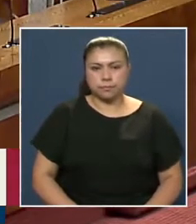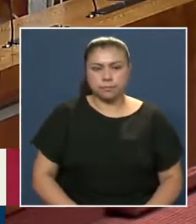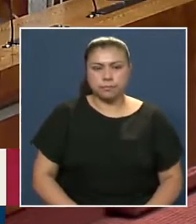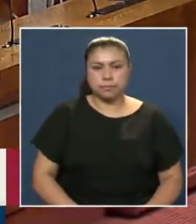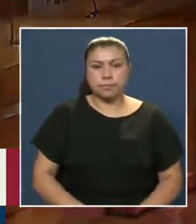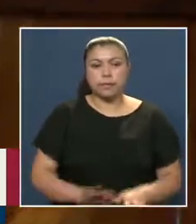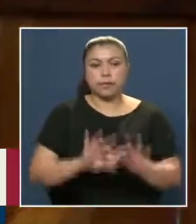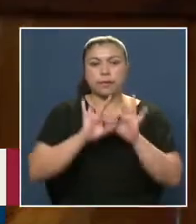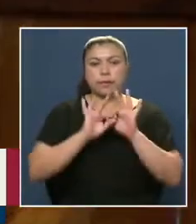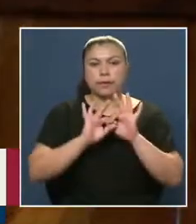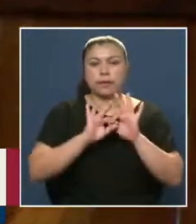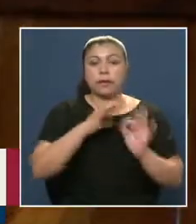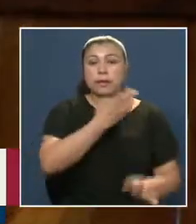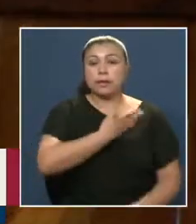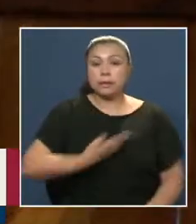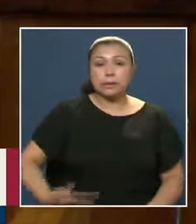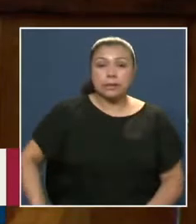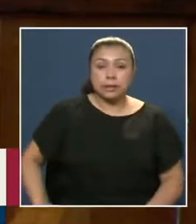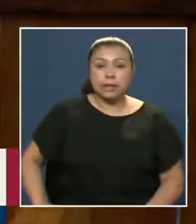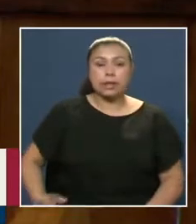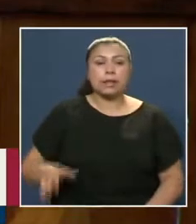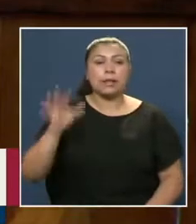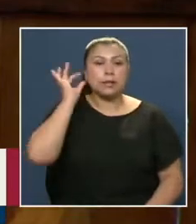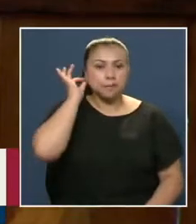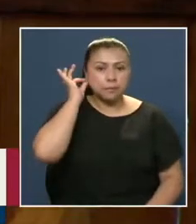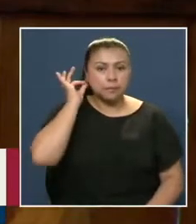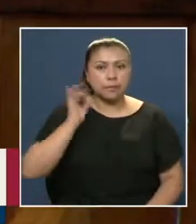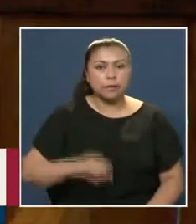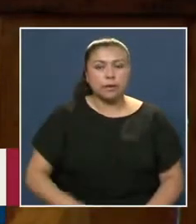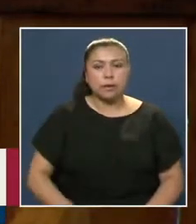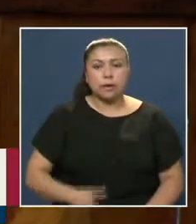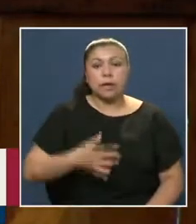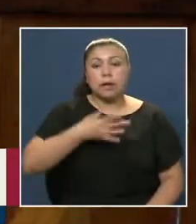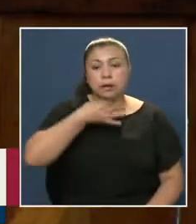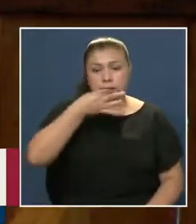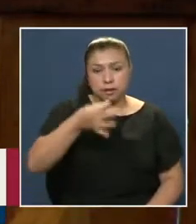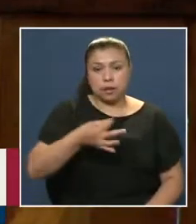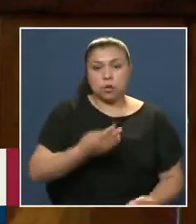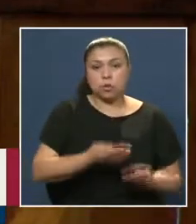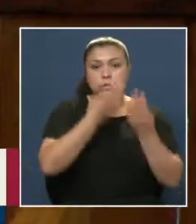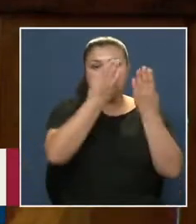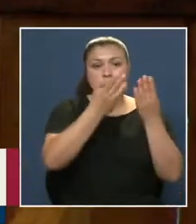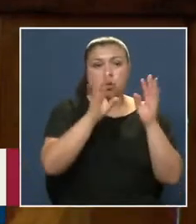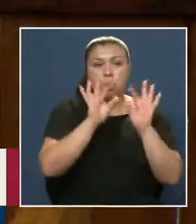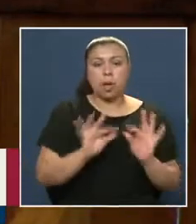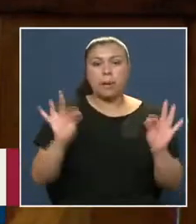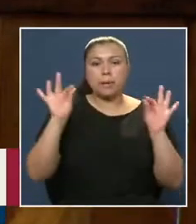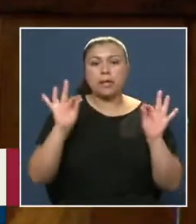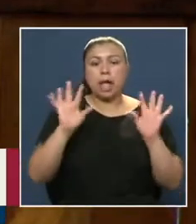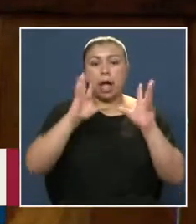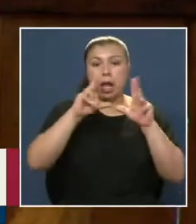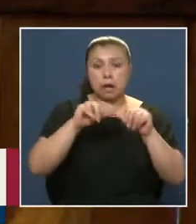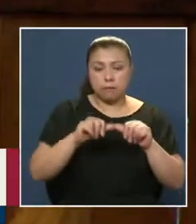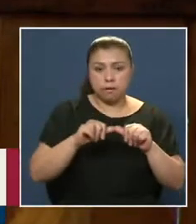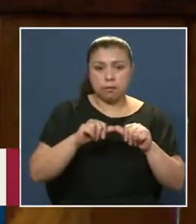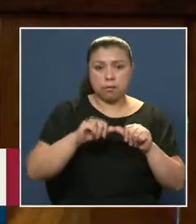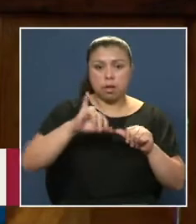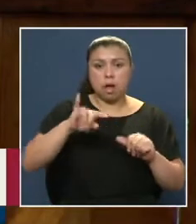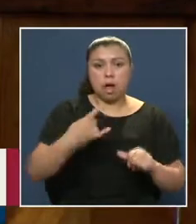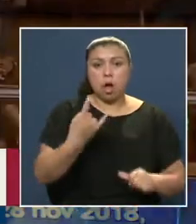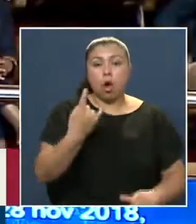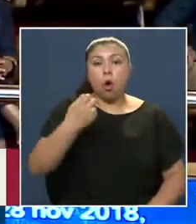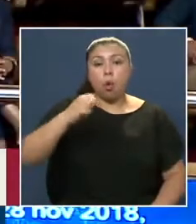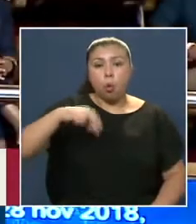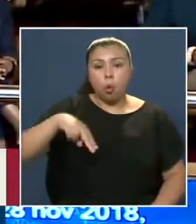Gracias Presidenta Quiero hacer llegar Un saludo especial A la familia De don Juan Luis